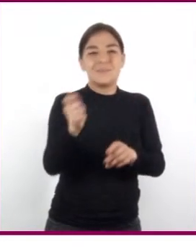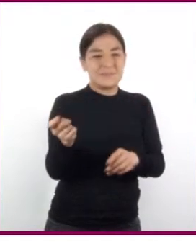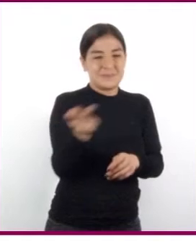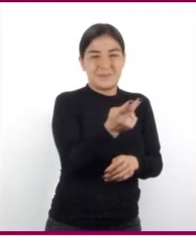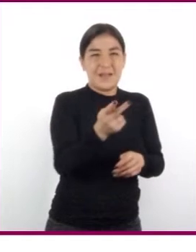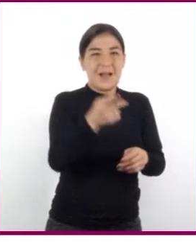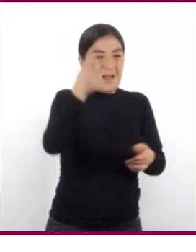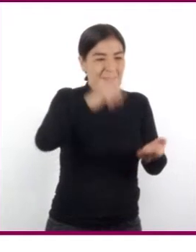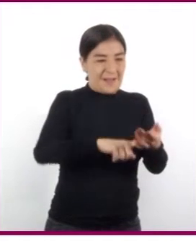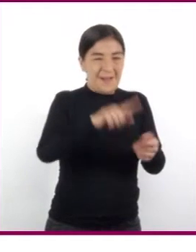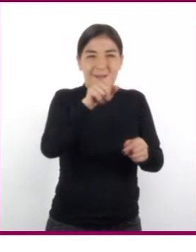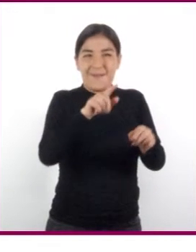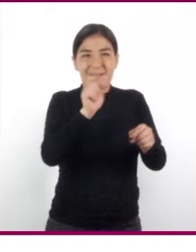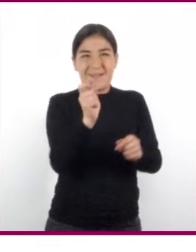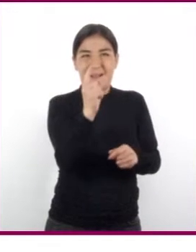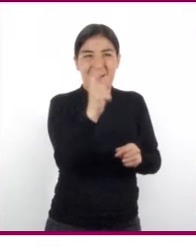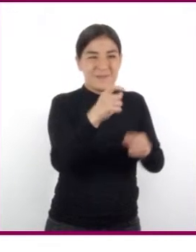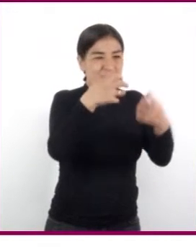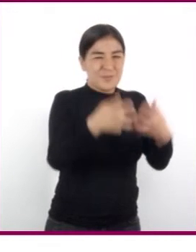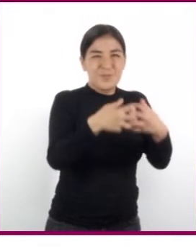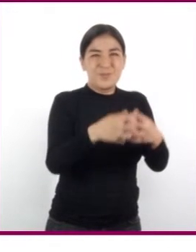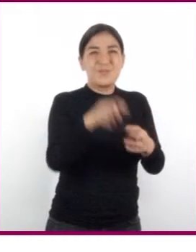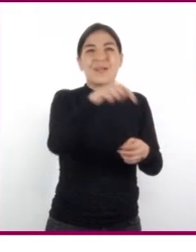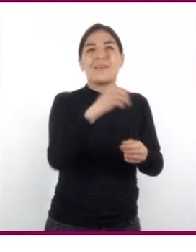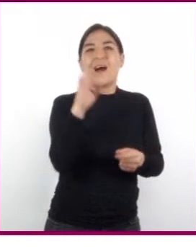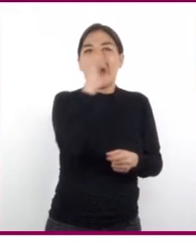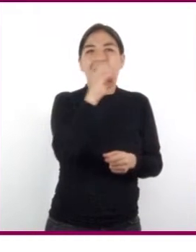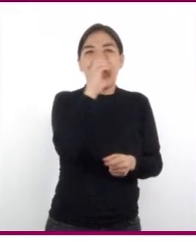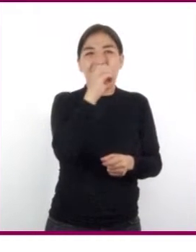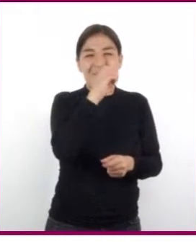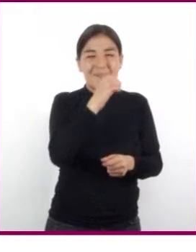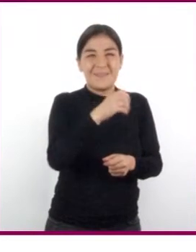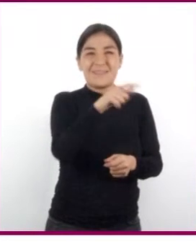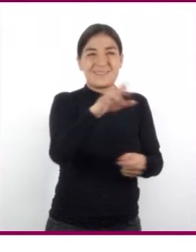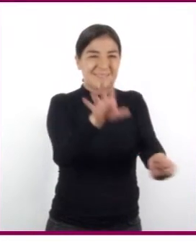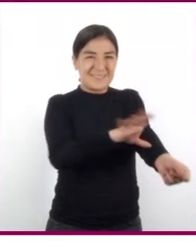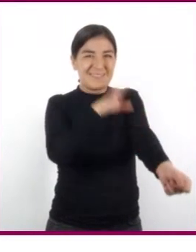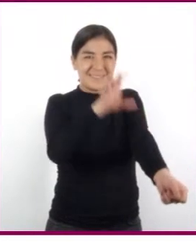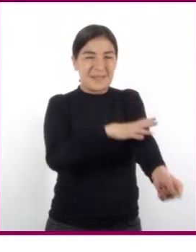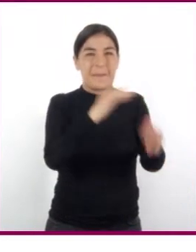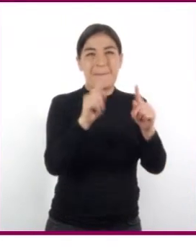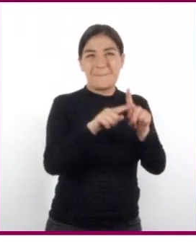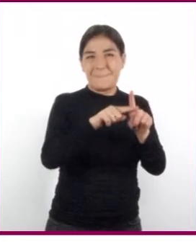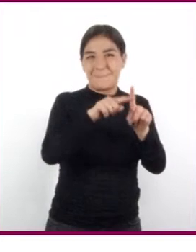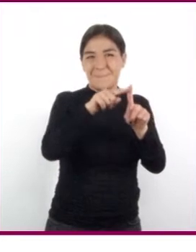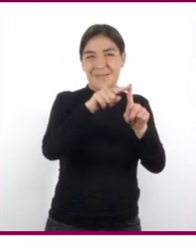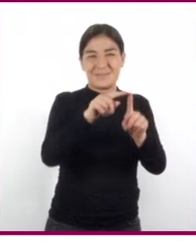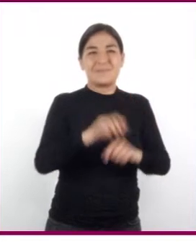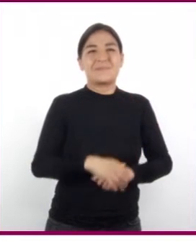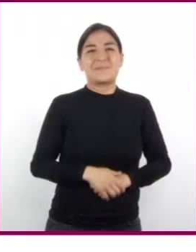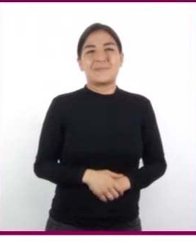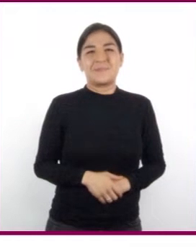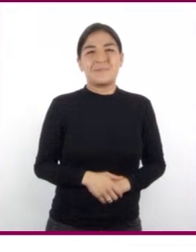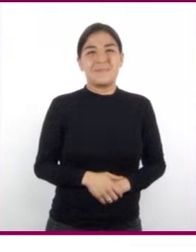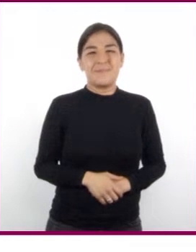el agua, transfiriendo la energía. Y así aumentaba su temperatura. Fue en